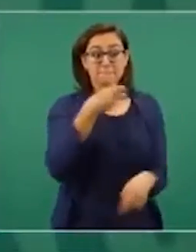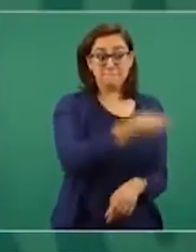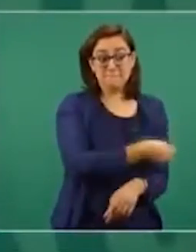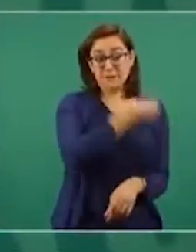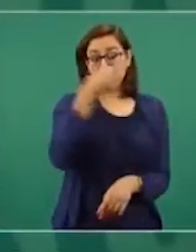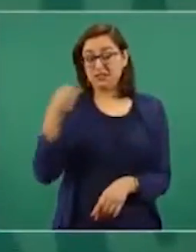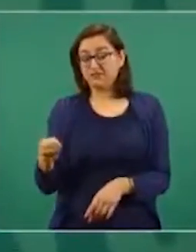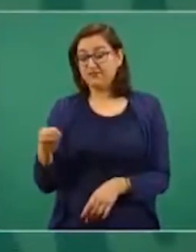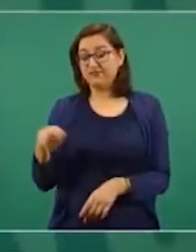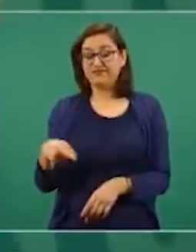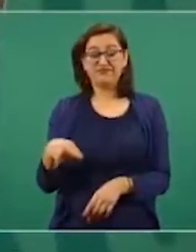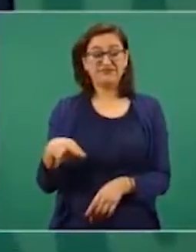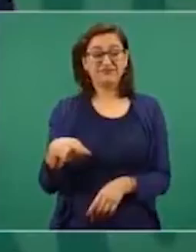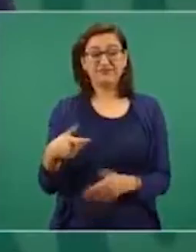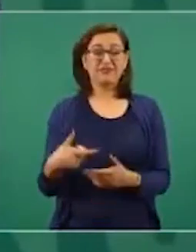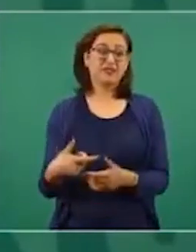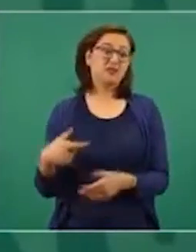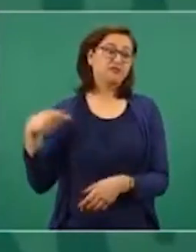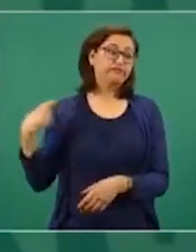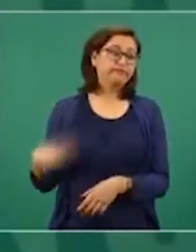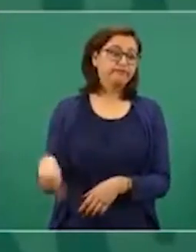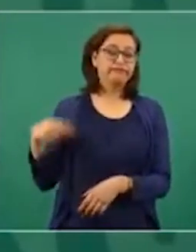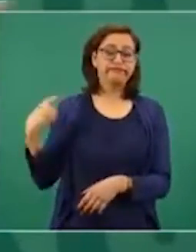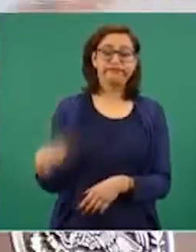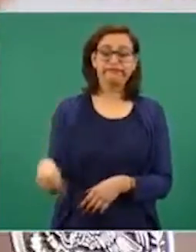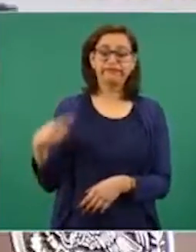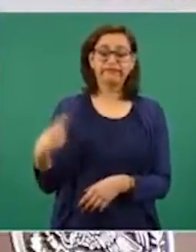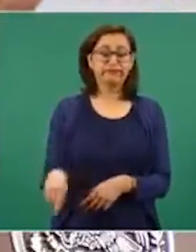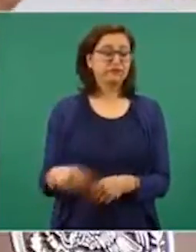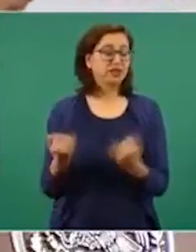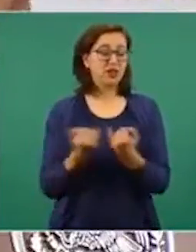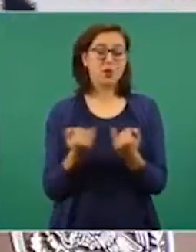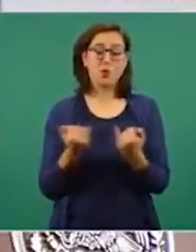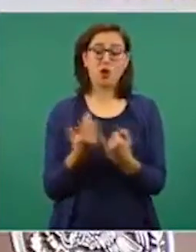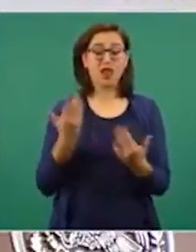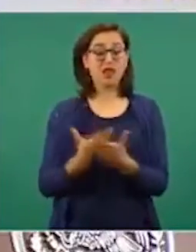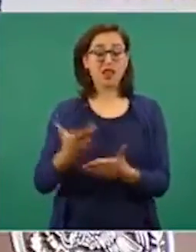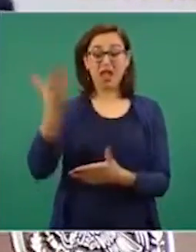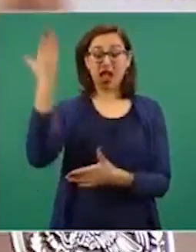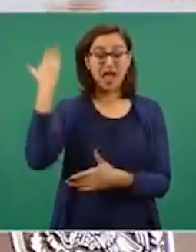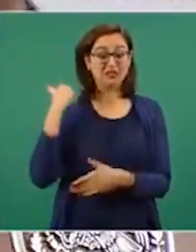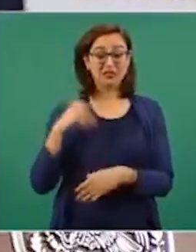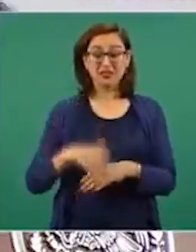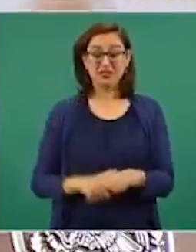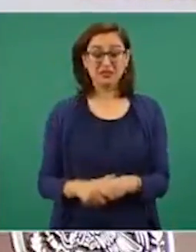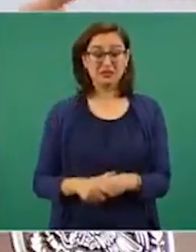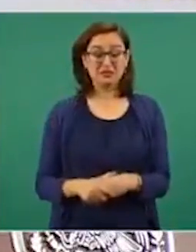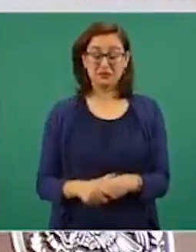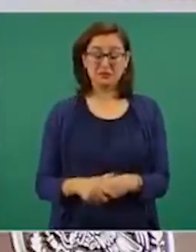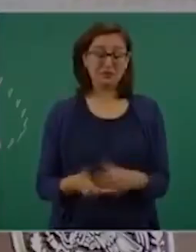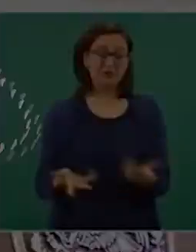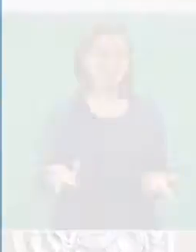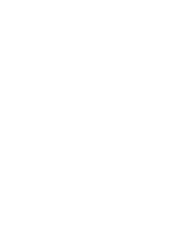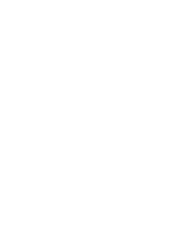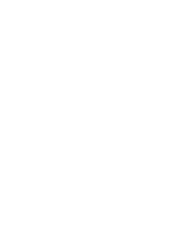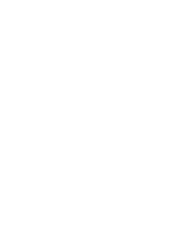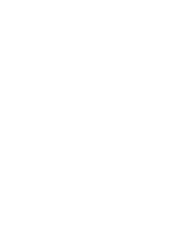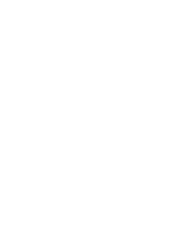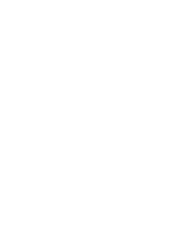significar más de lo mismo, más de lo anterior, más de lo que significaba el antiguo régimen.